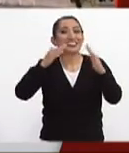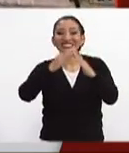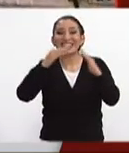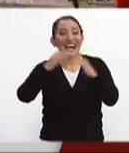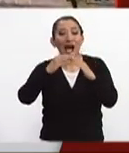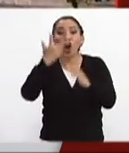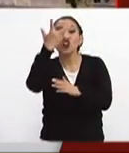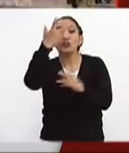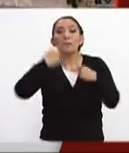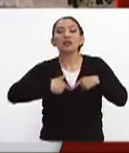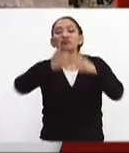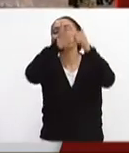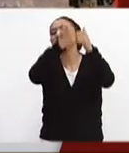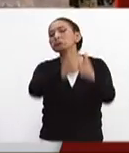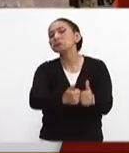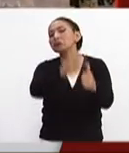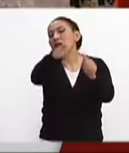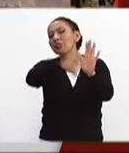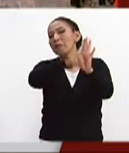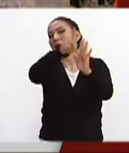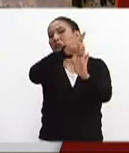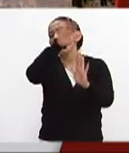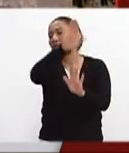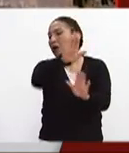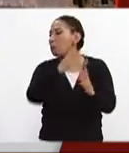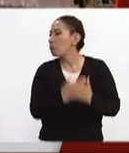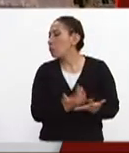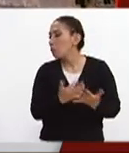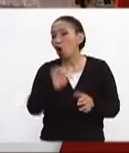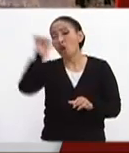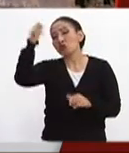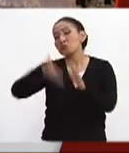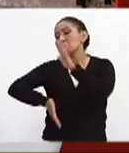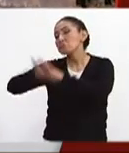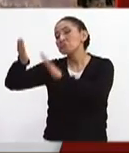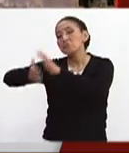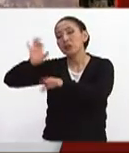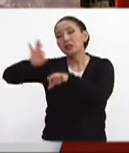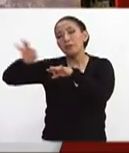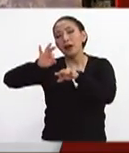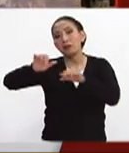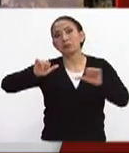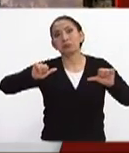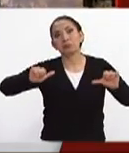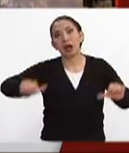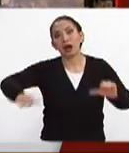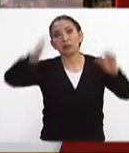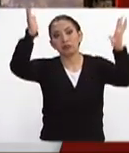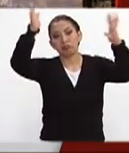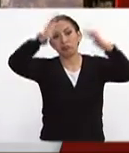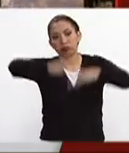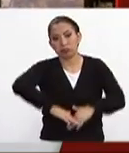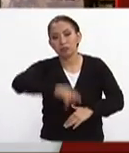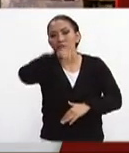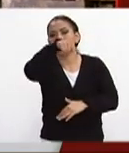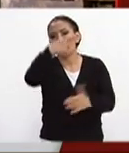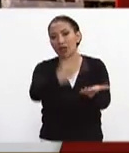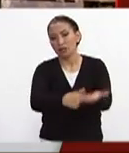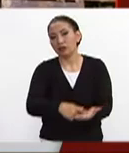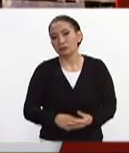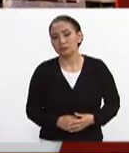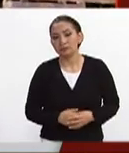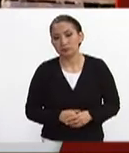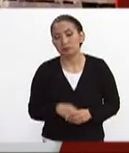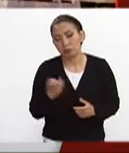solamente ocho personas las que estaban habitando esta unidad al momento de este